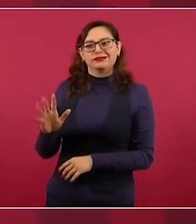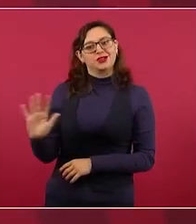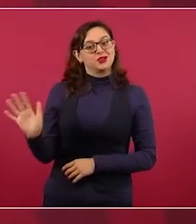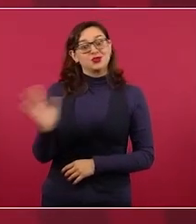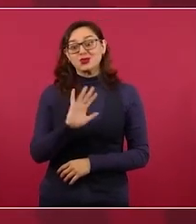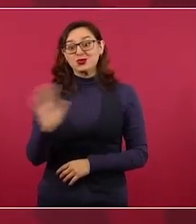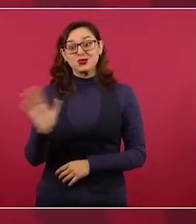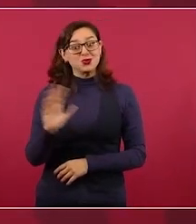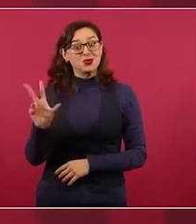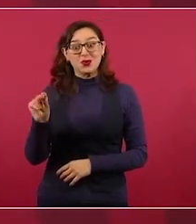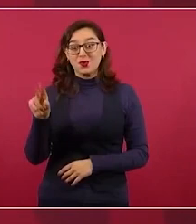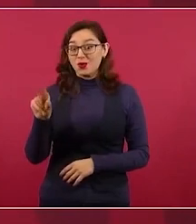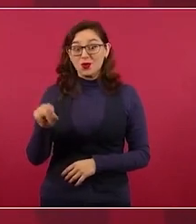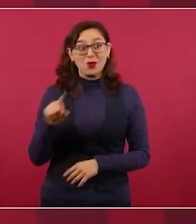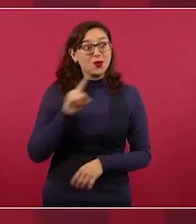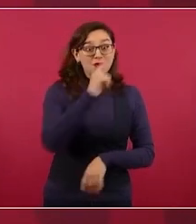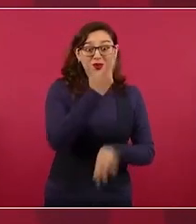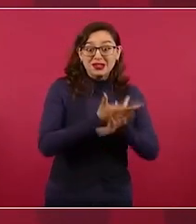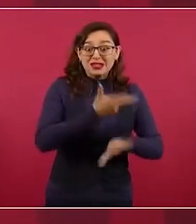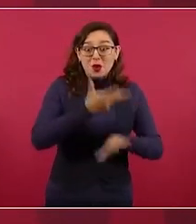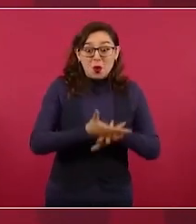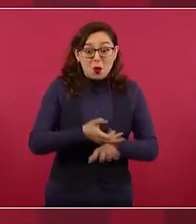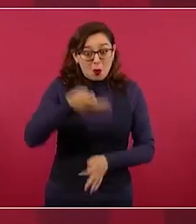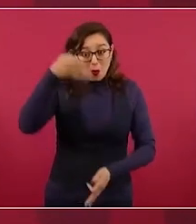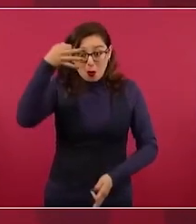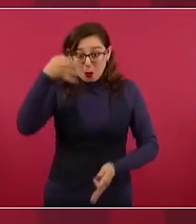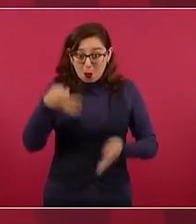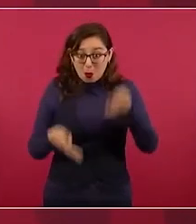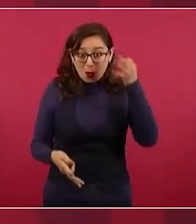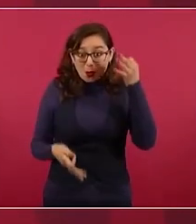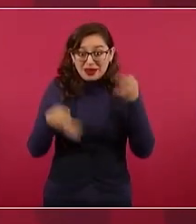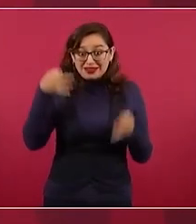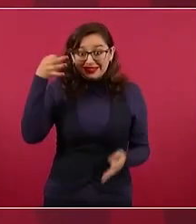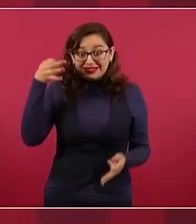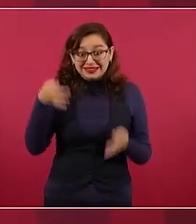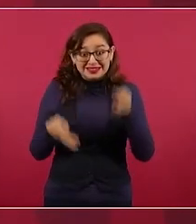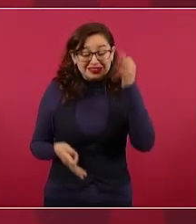seguramente han declarado muchísimas personas